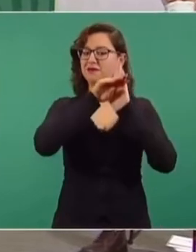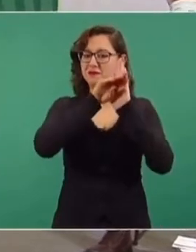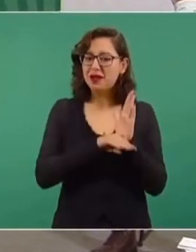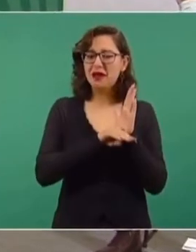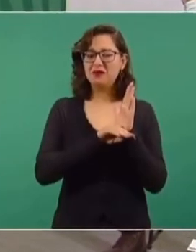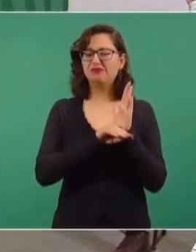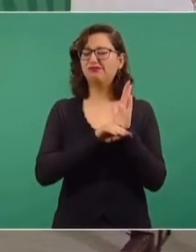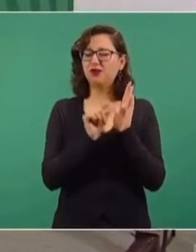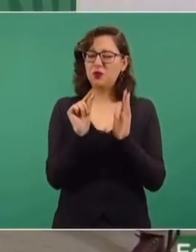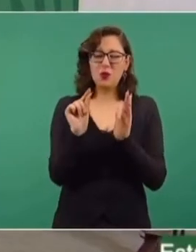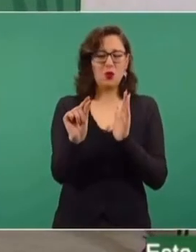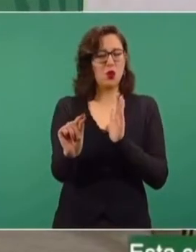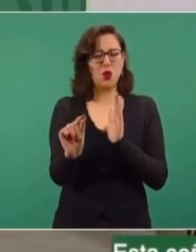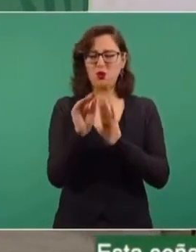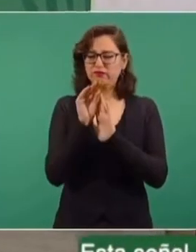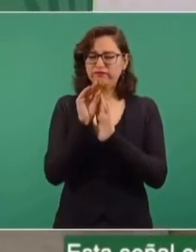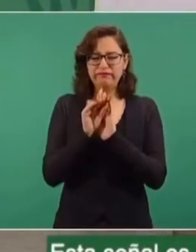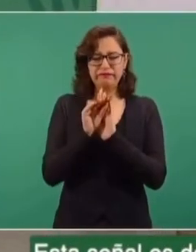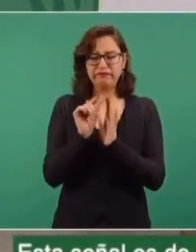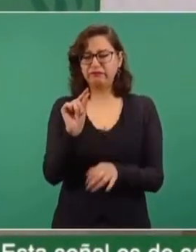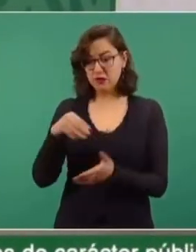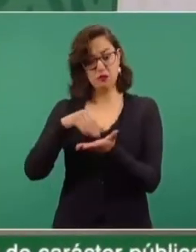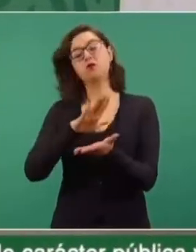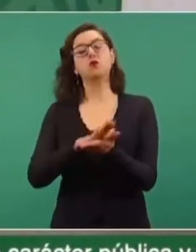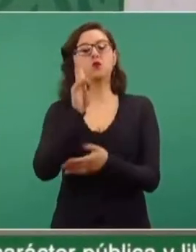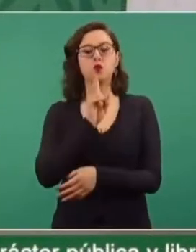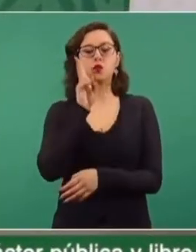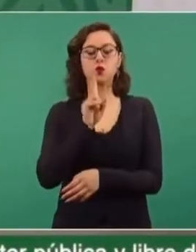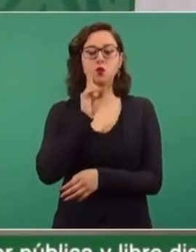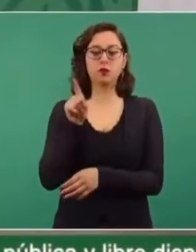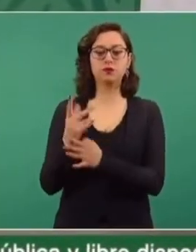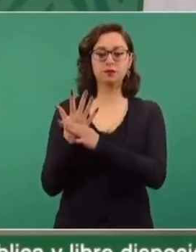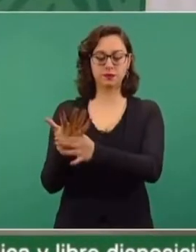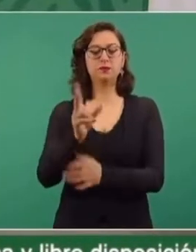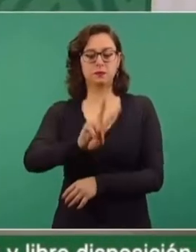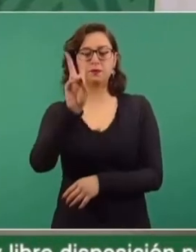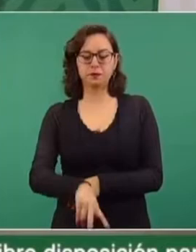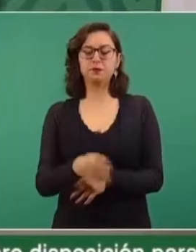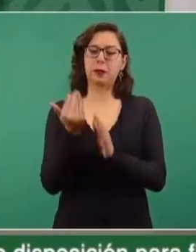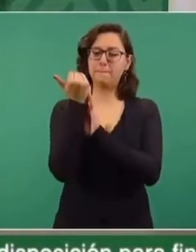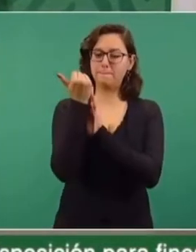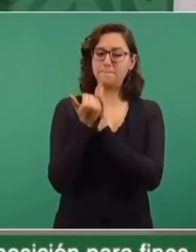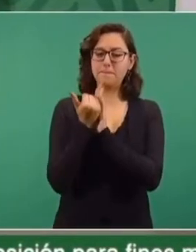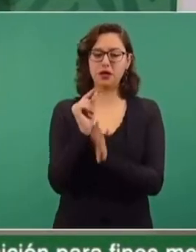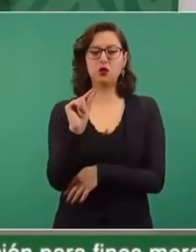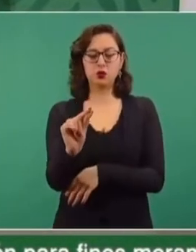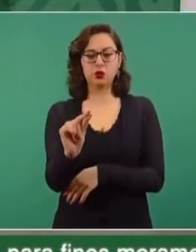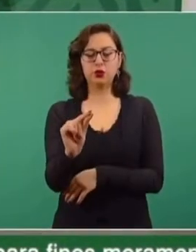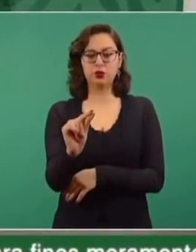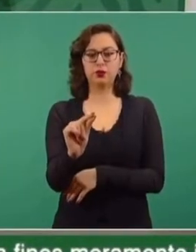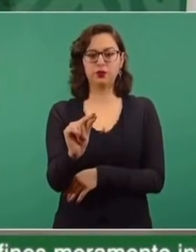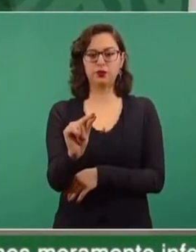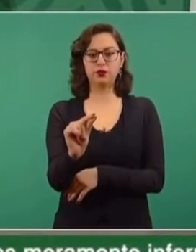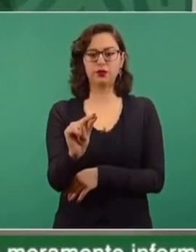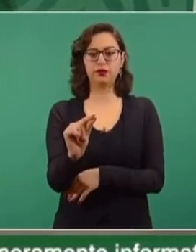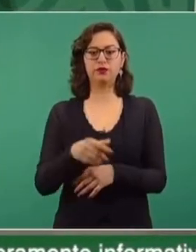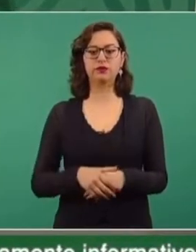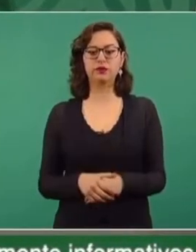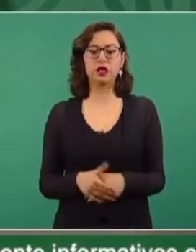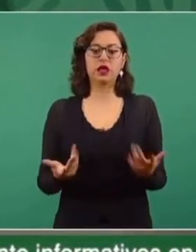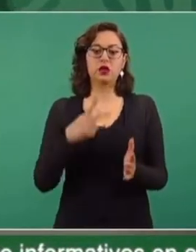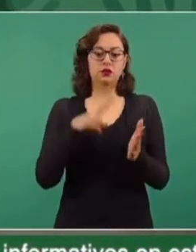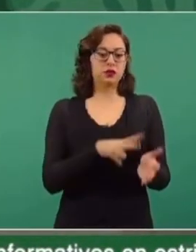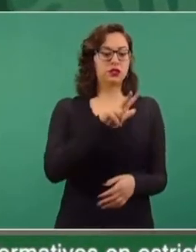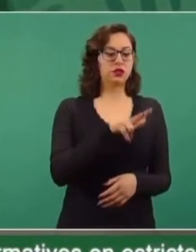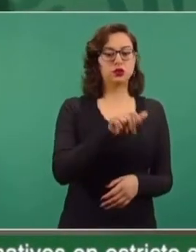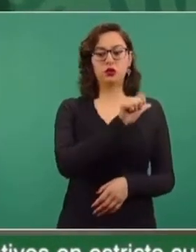y demostrada por el Inegi, que acuerdo a los datos del Inegi que se tienen del 18